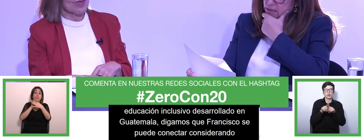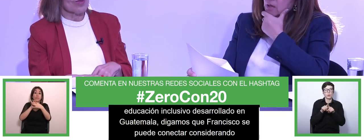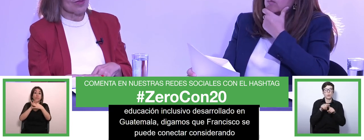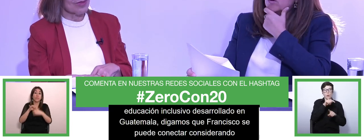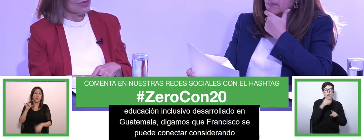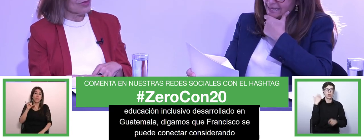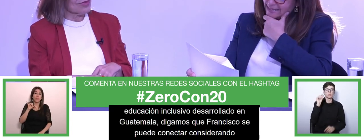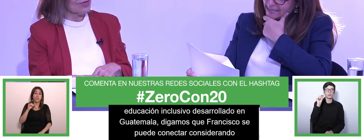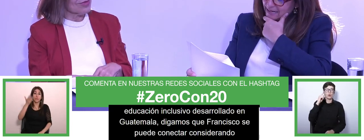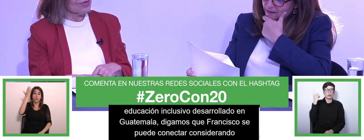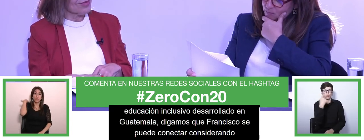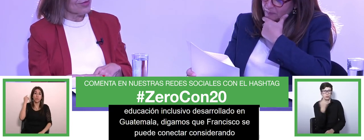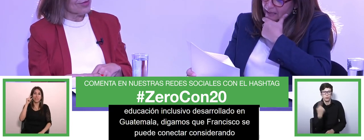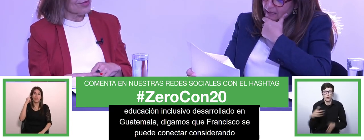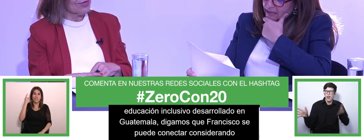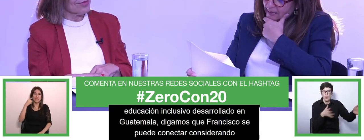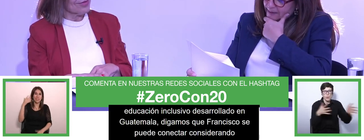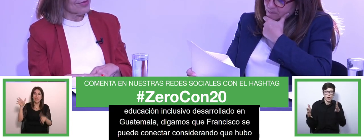América Central